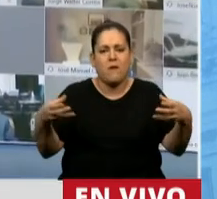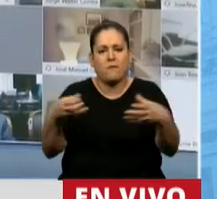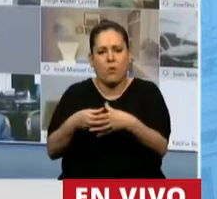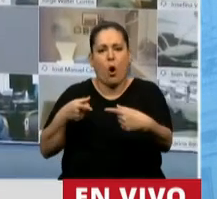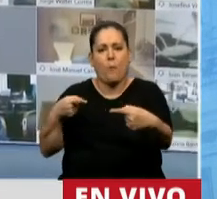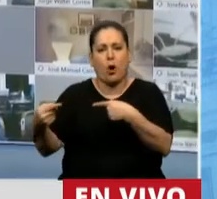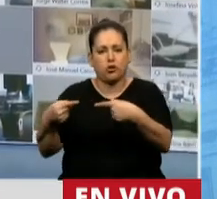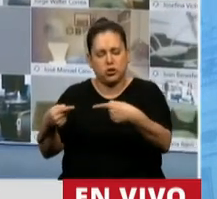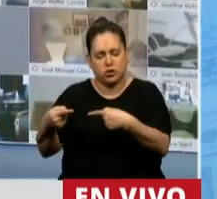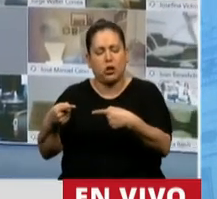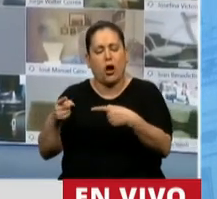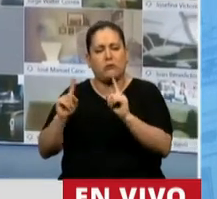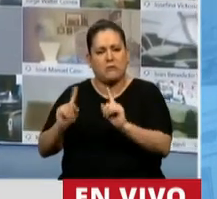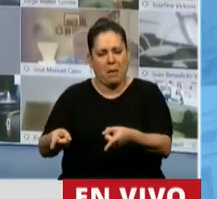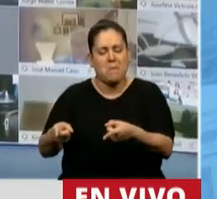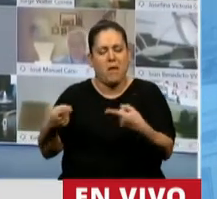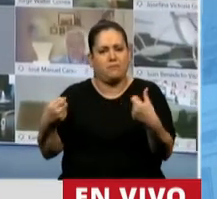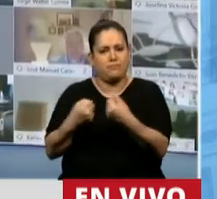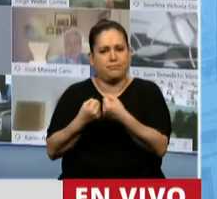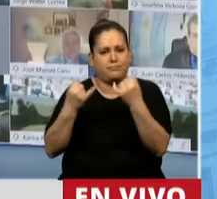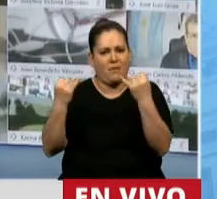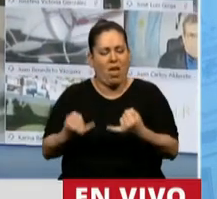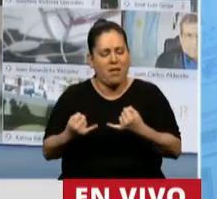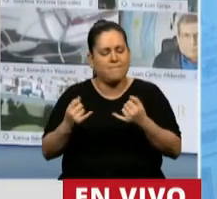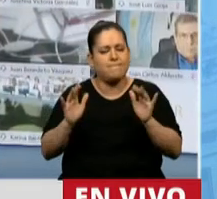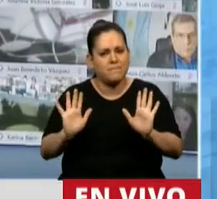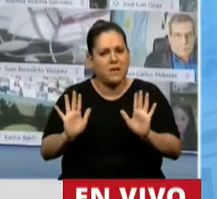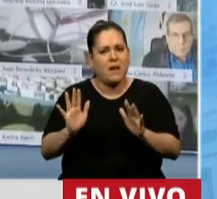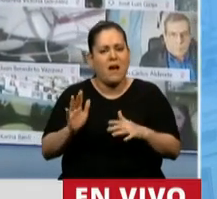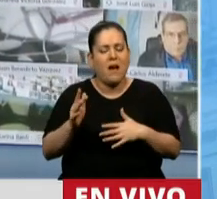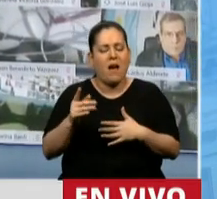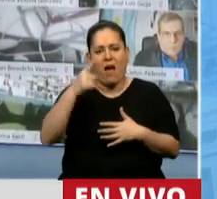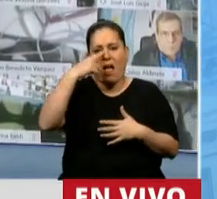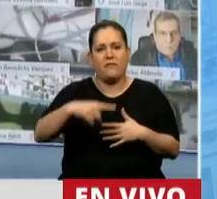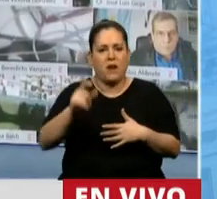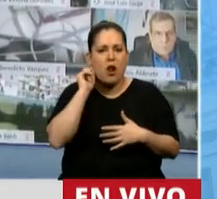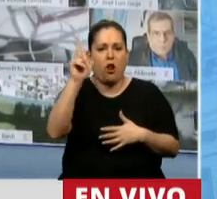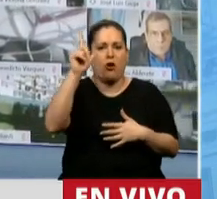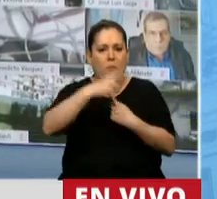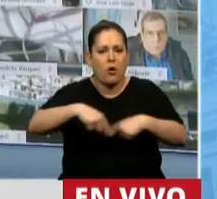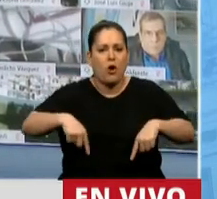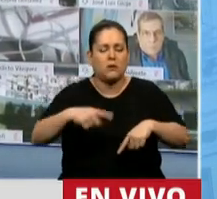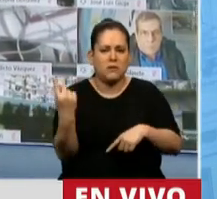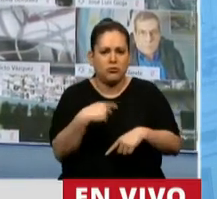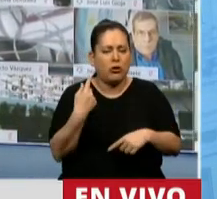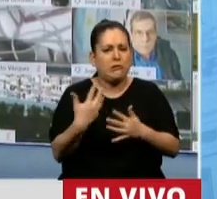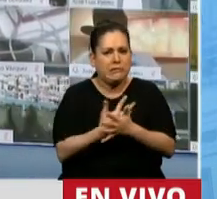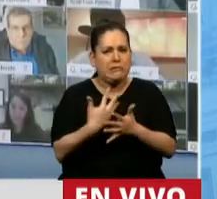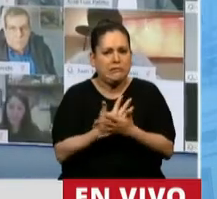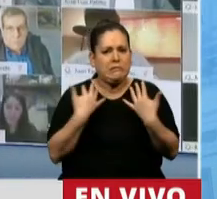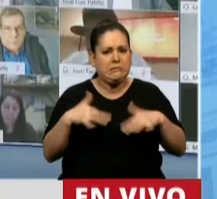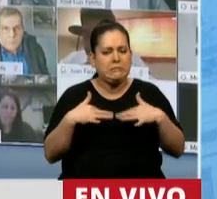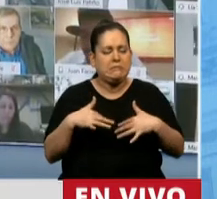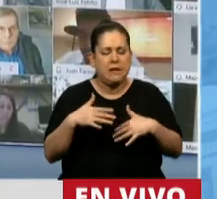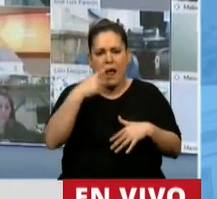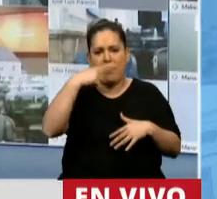la oposición, que hemos evitado sacarnos ventaja con estas cosas que nos duelen a todos. Y